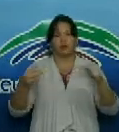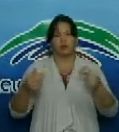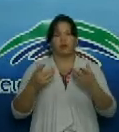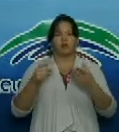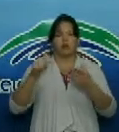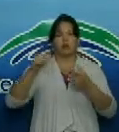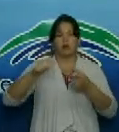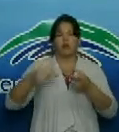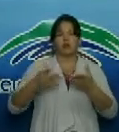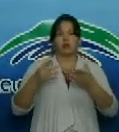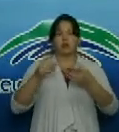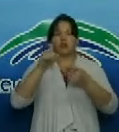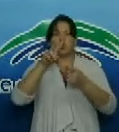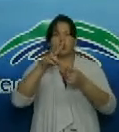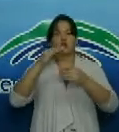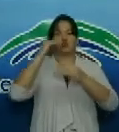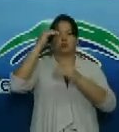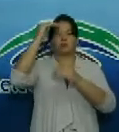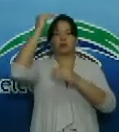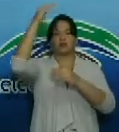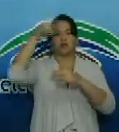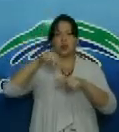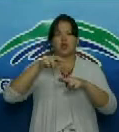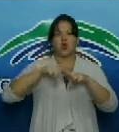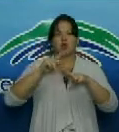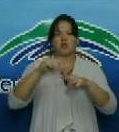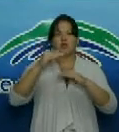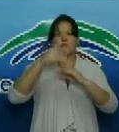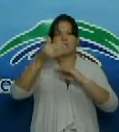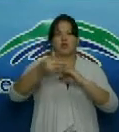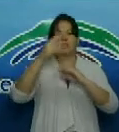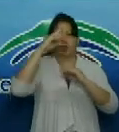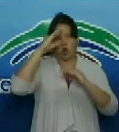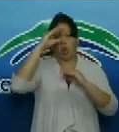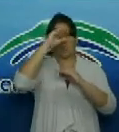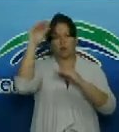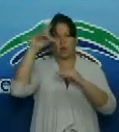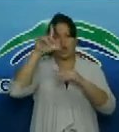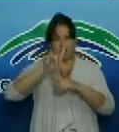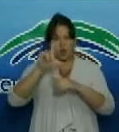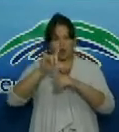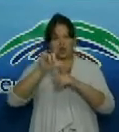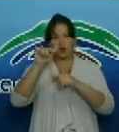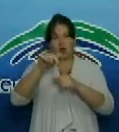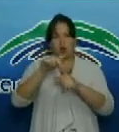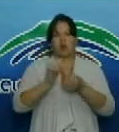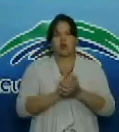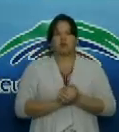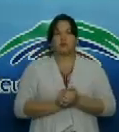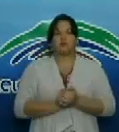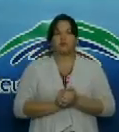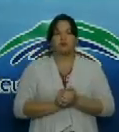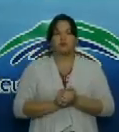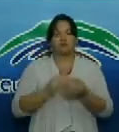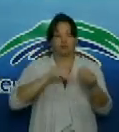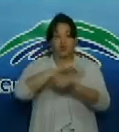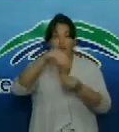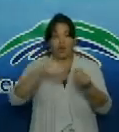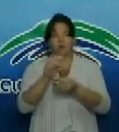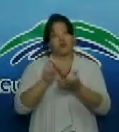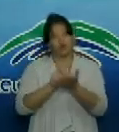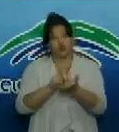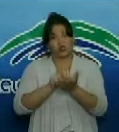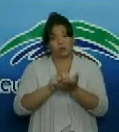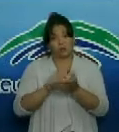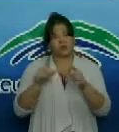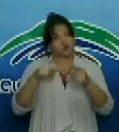edificio 12 plantas aquí en la ciudad de aquí donde está situado el restaurante El Polinesio que ha tenido que modificar también su servicio a causa